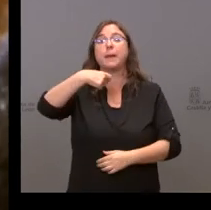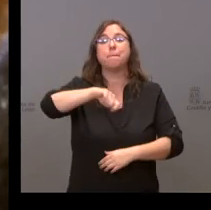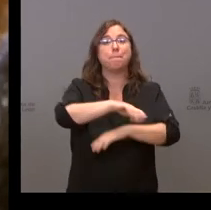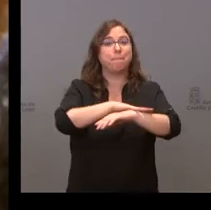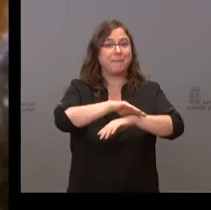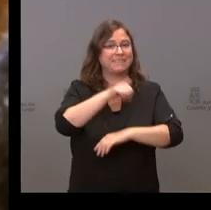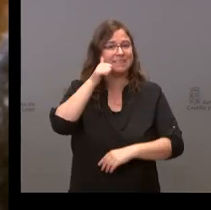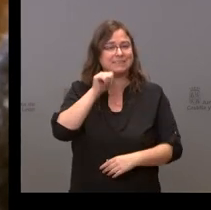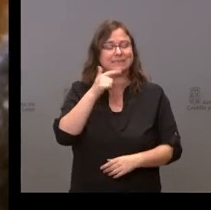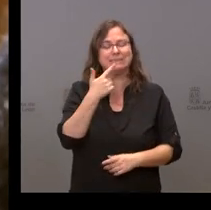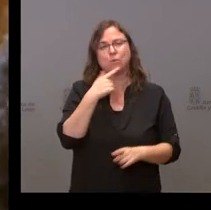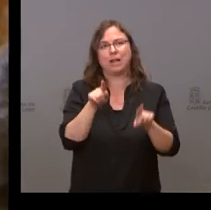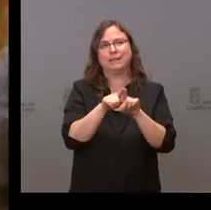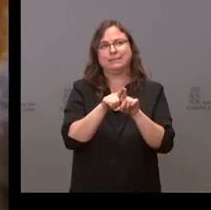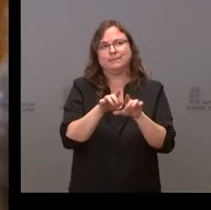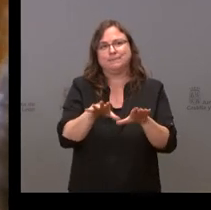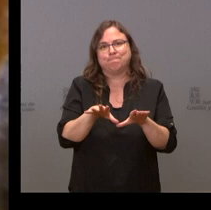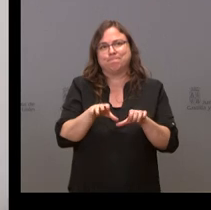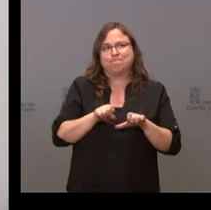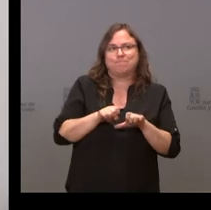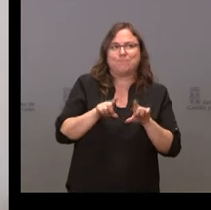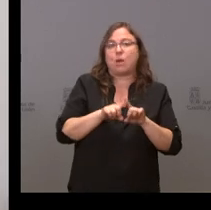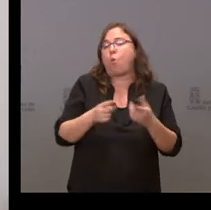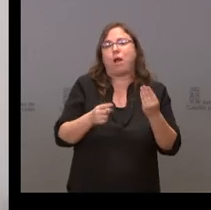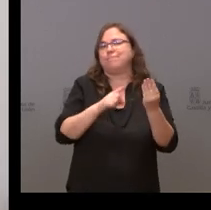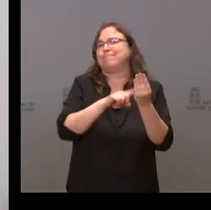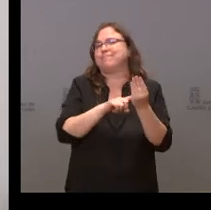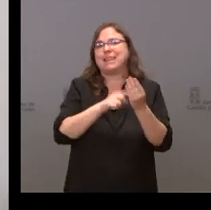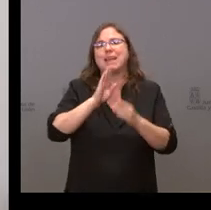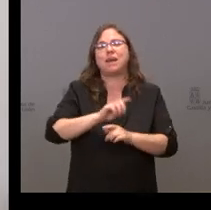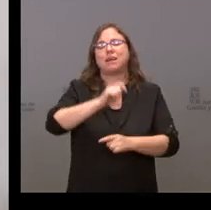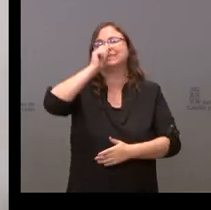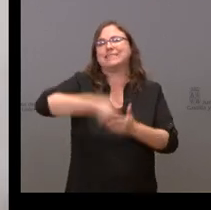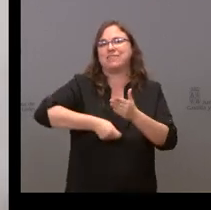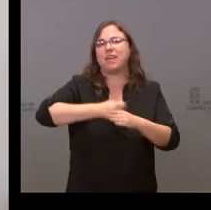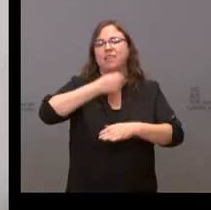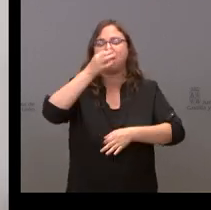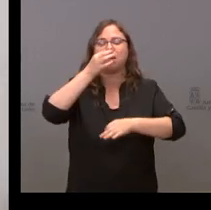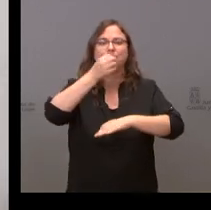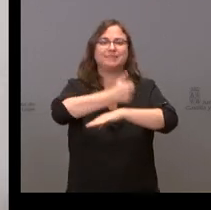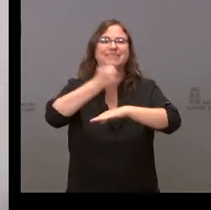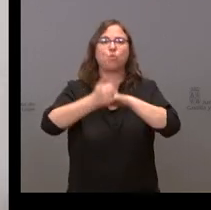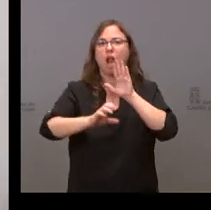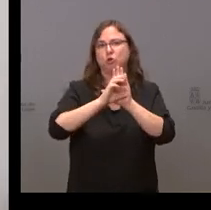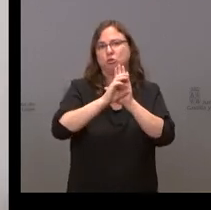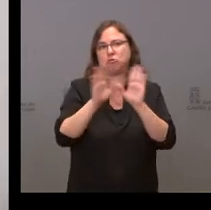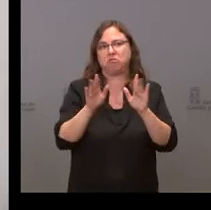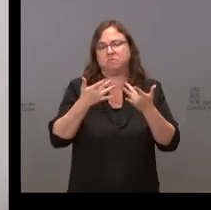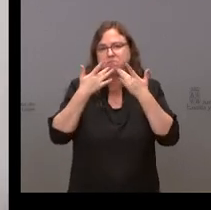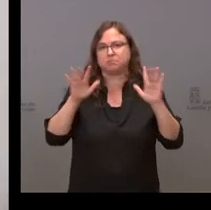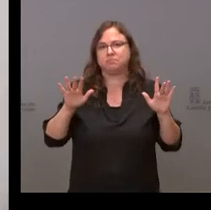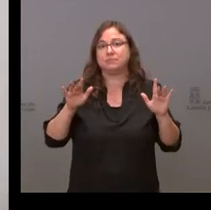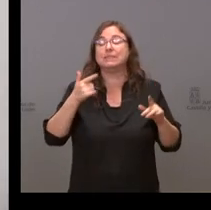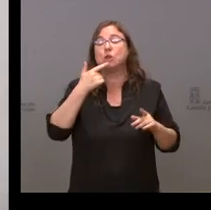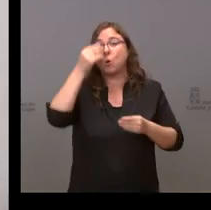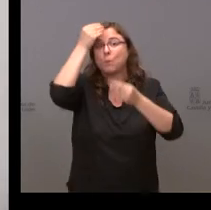refugiado tras la sentencia del Tribunal Constitucional. Yo creo que debería hacerse una